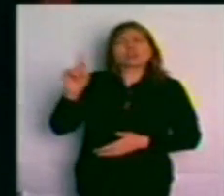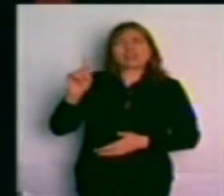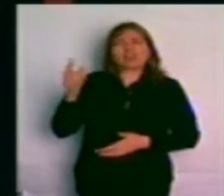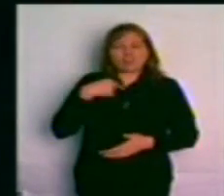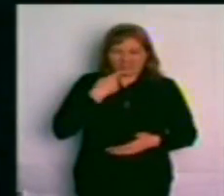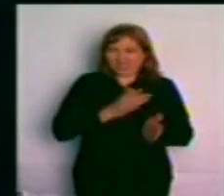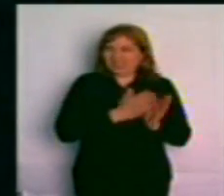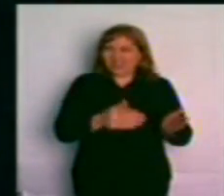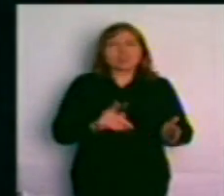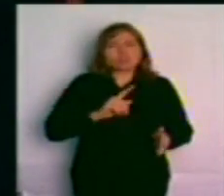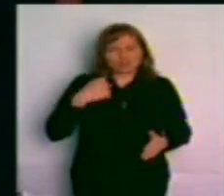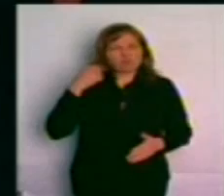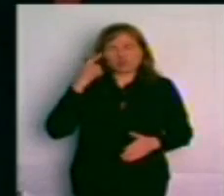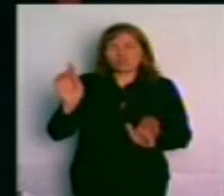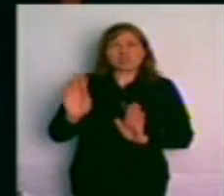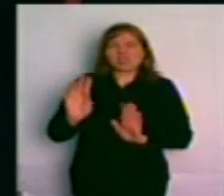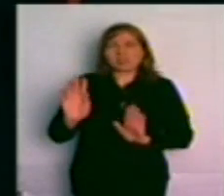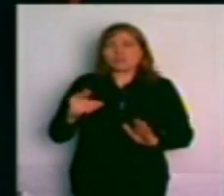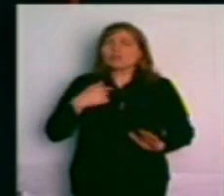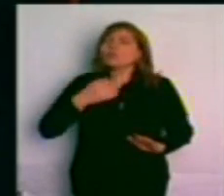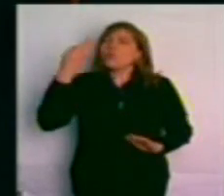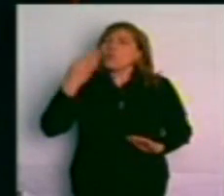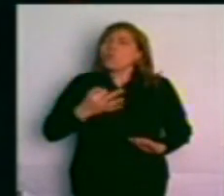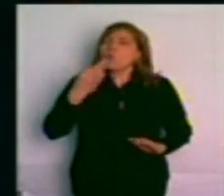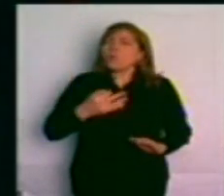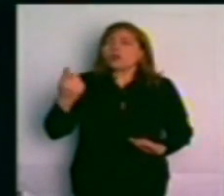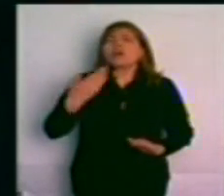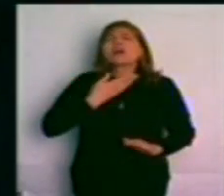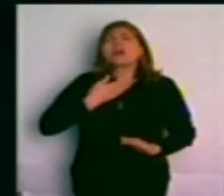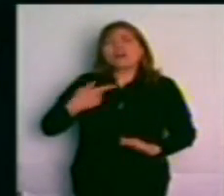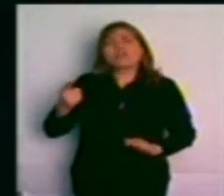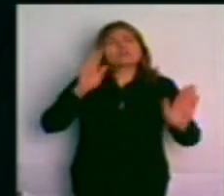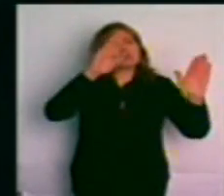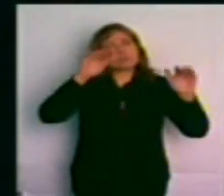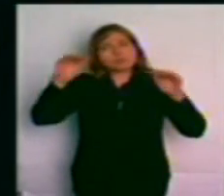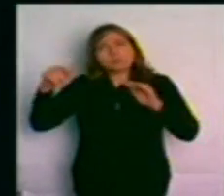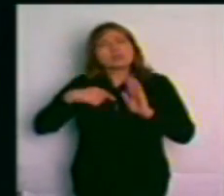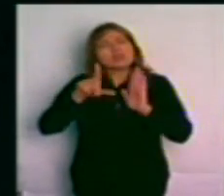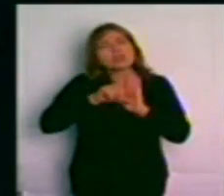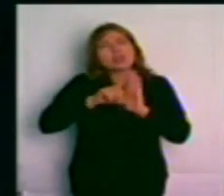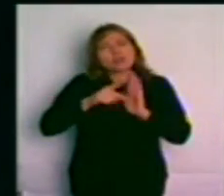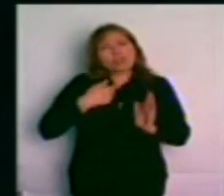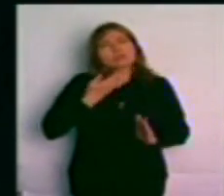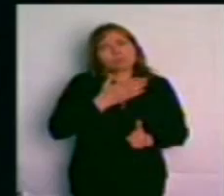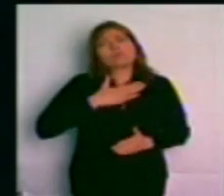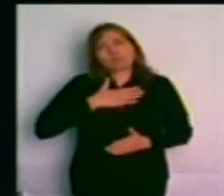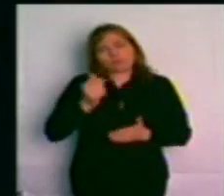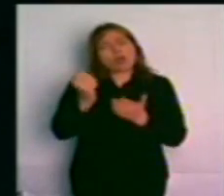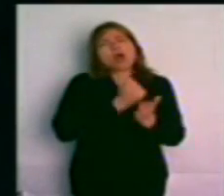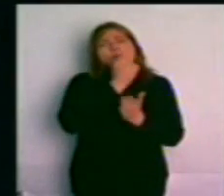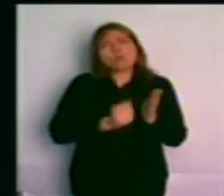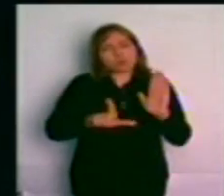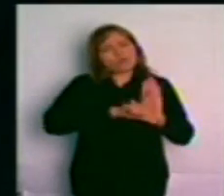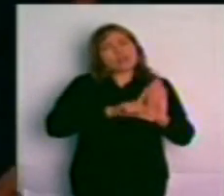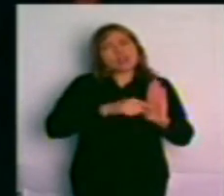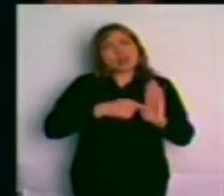que ese jefe político va a llamar a sus legisladores y les va a pedir que aprueben esto porque esto es para todos